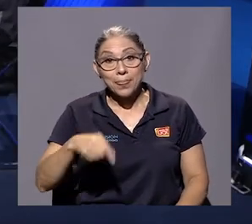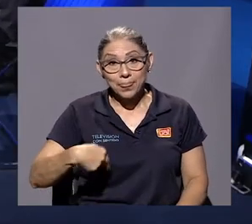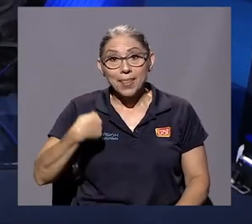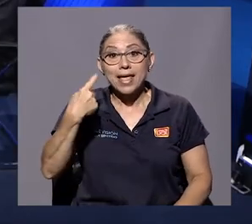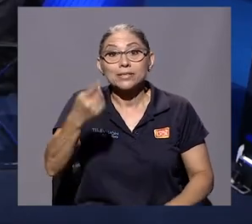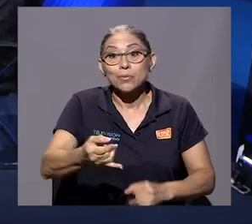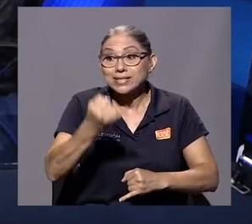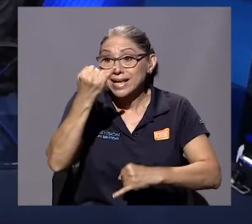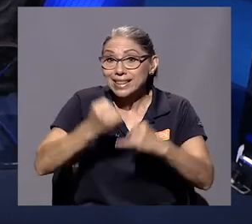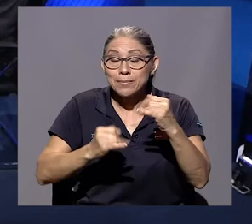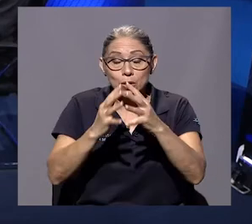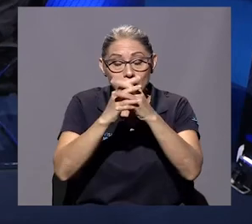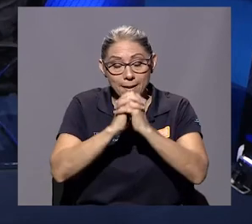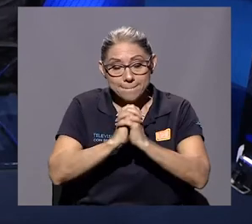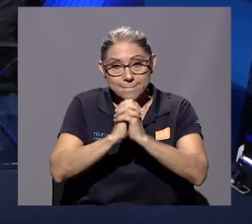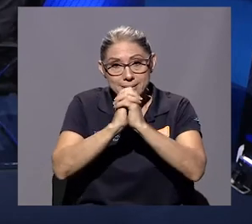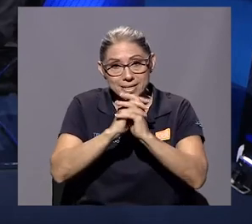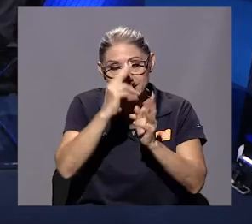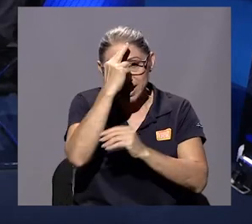Después de la misa,